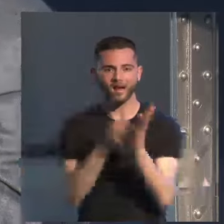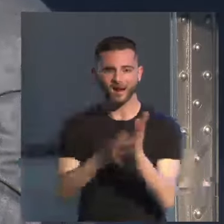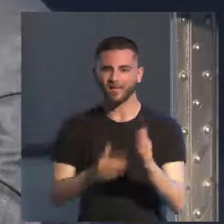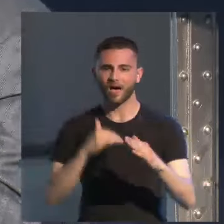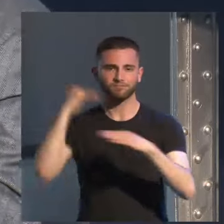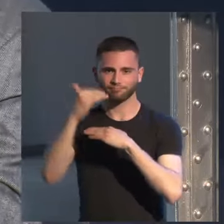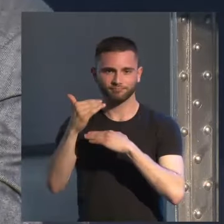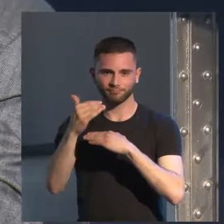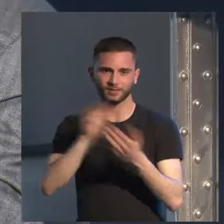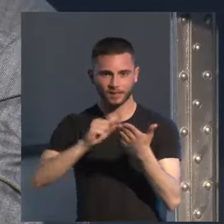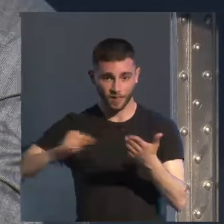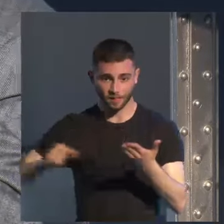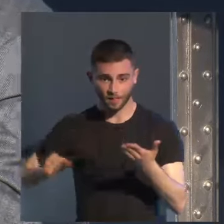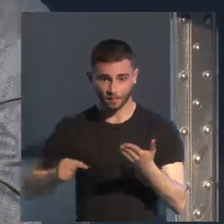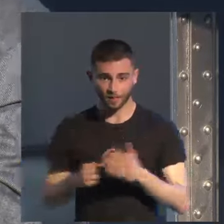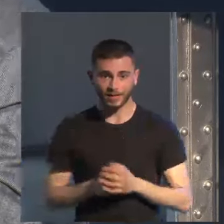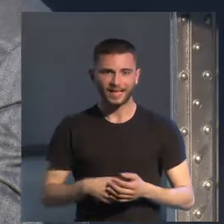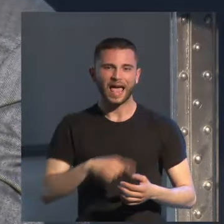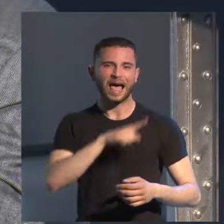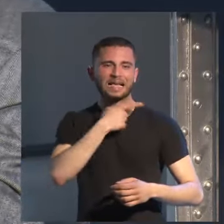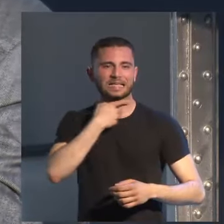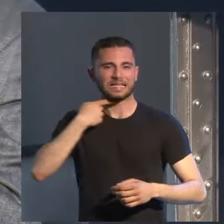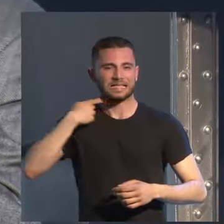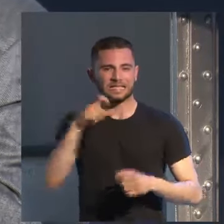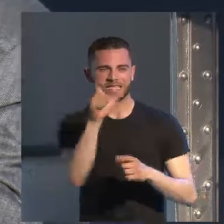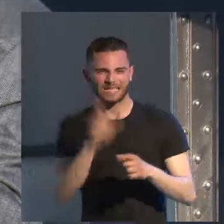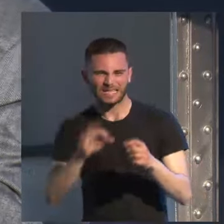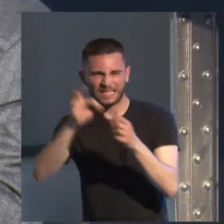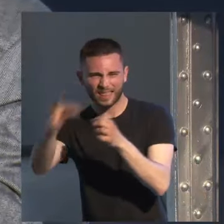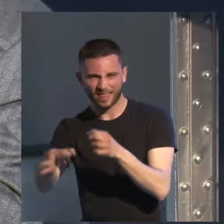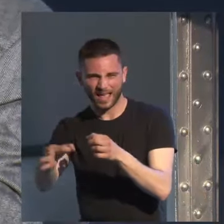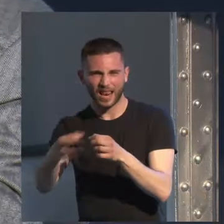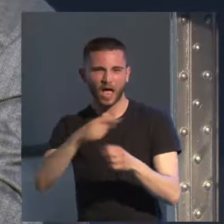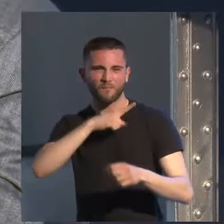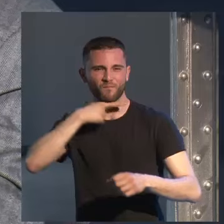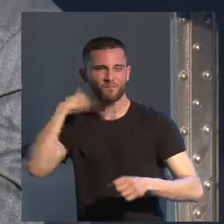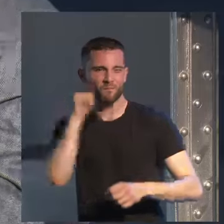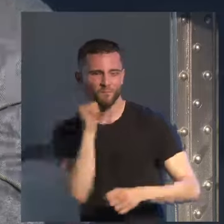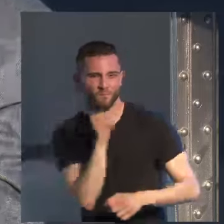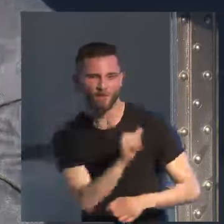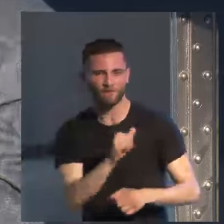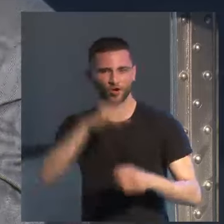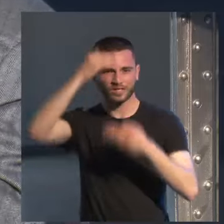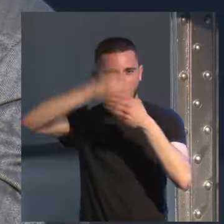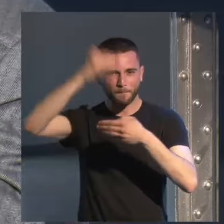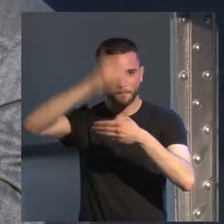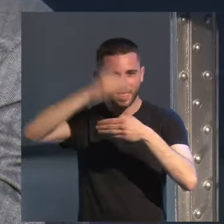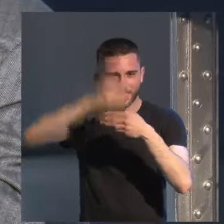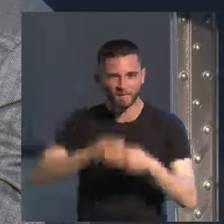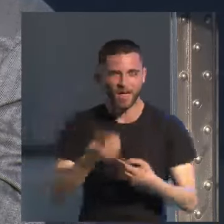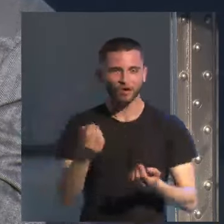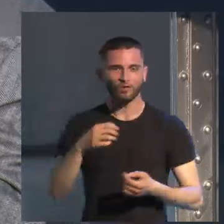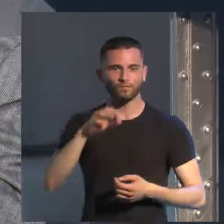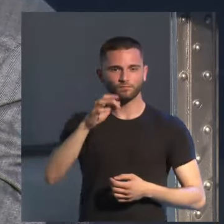todo el mundo de la Sicilia mafiosa medieval, esto Rubén Fonseca con la